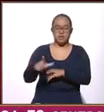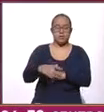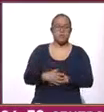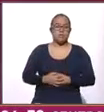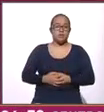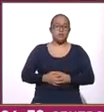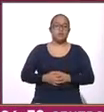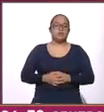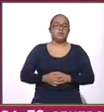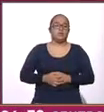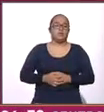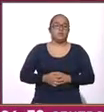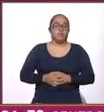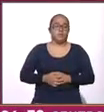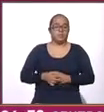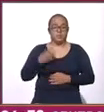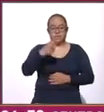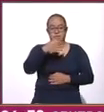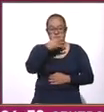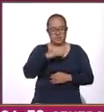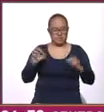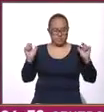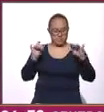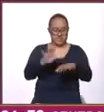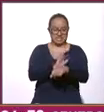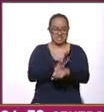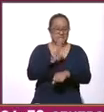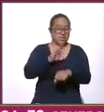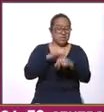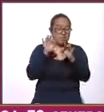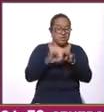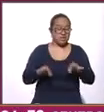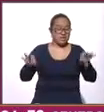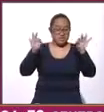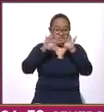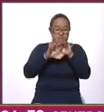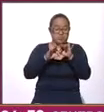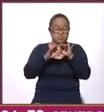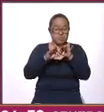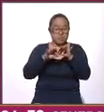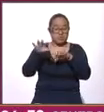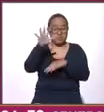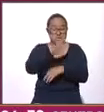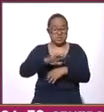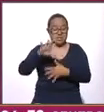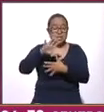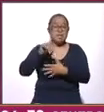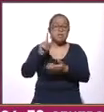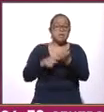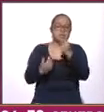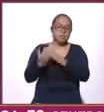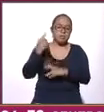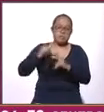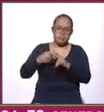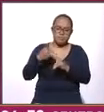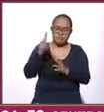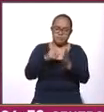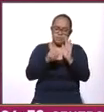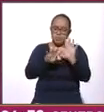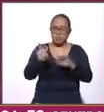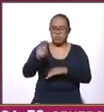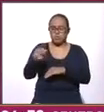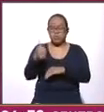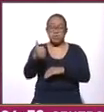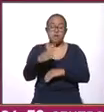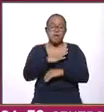Es uno de los festivales de cine más importantes del continente. Existe desde el 96, recibe